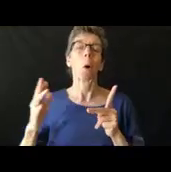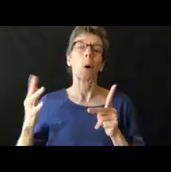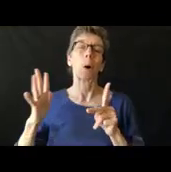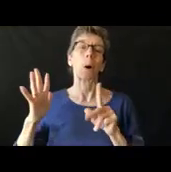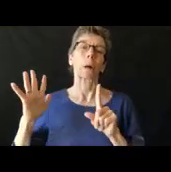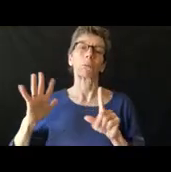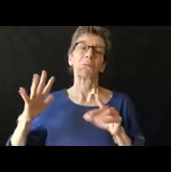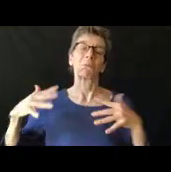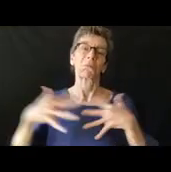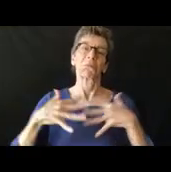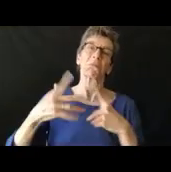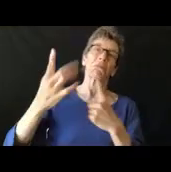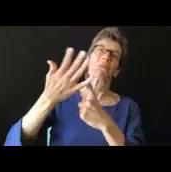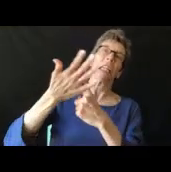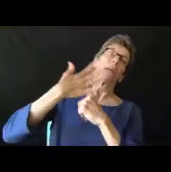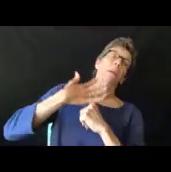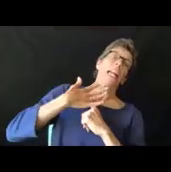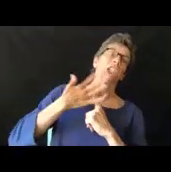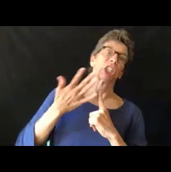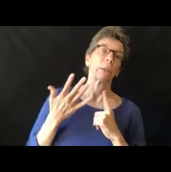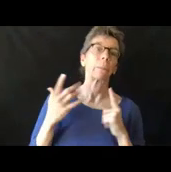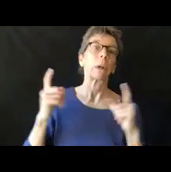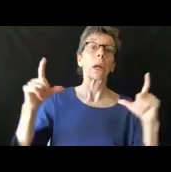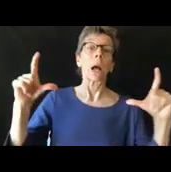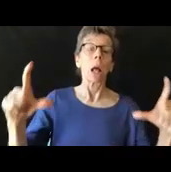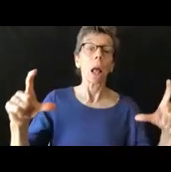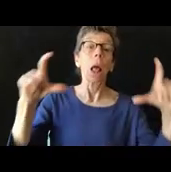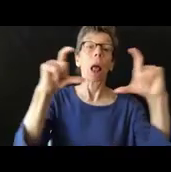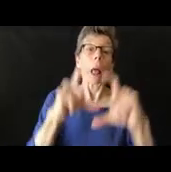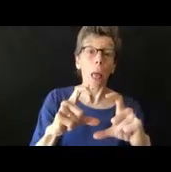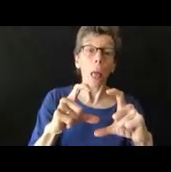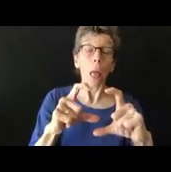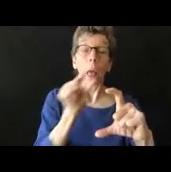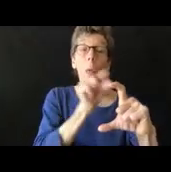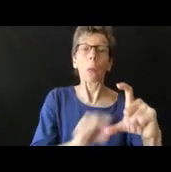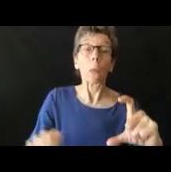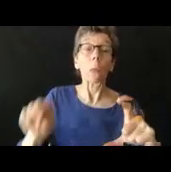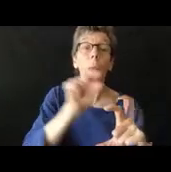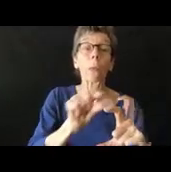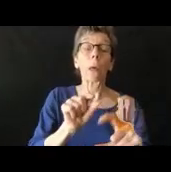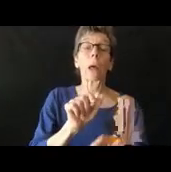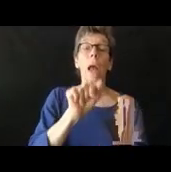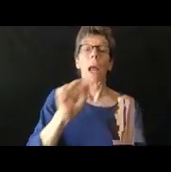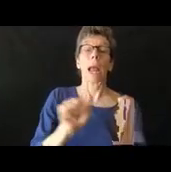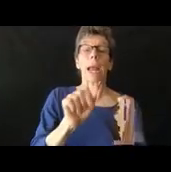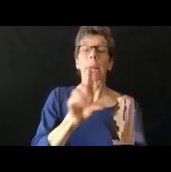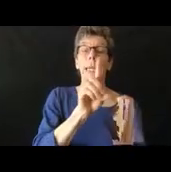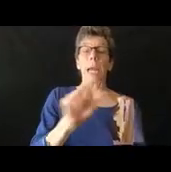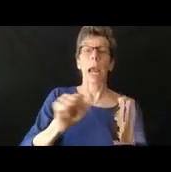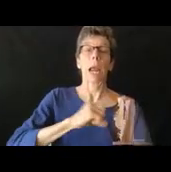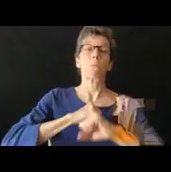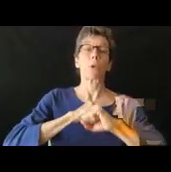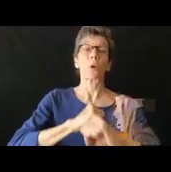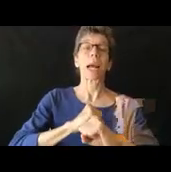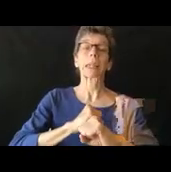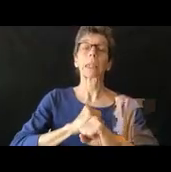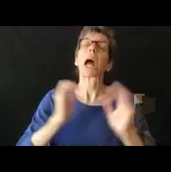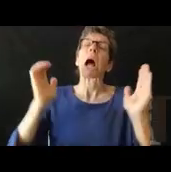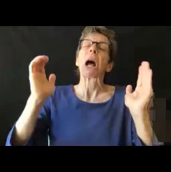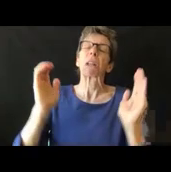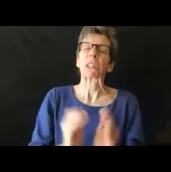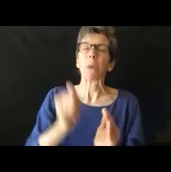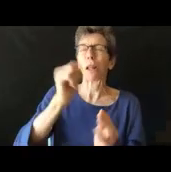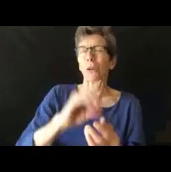Y si seguimos hacia adentro todavía más, tenemos a la ADA, que es la ley que protege a otro grupo de